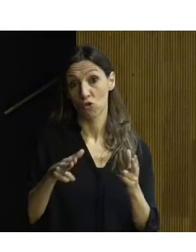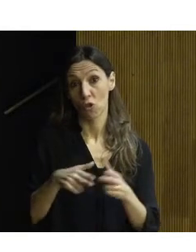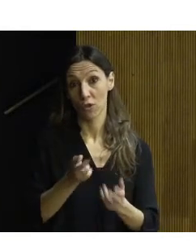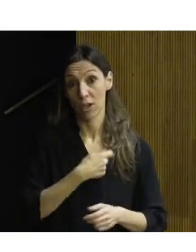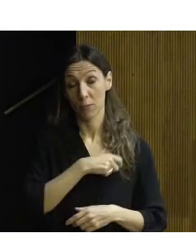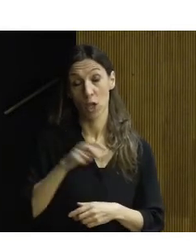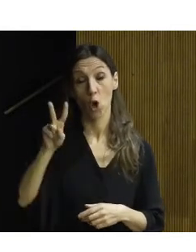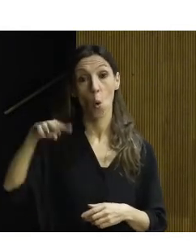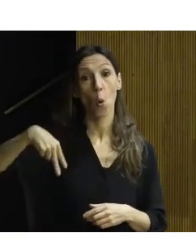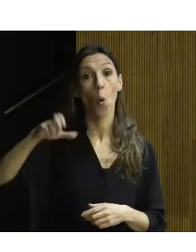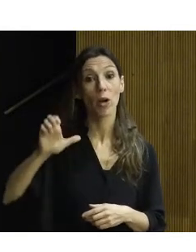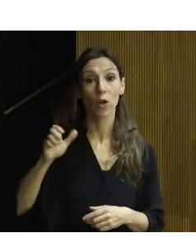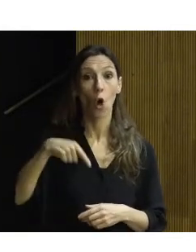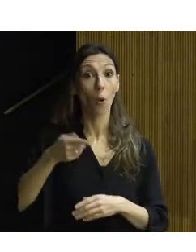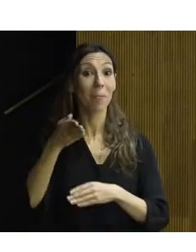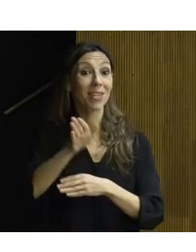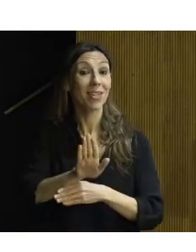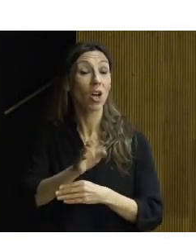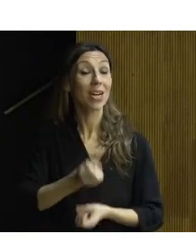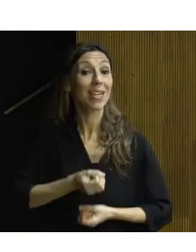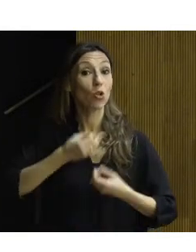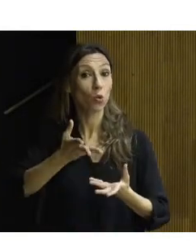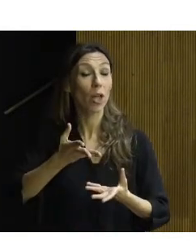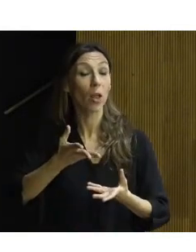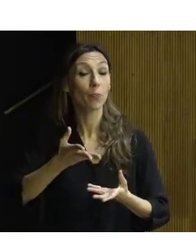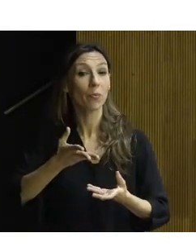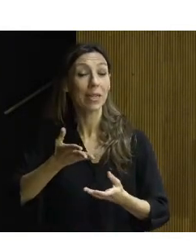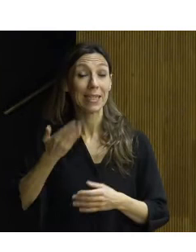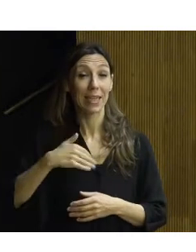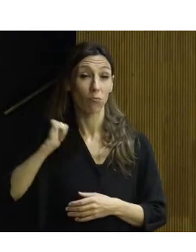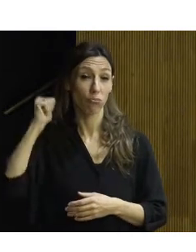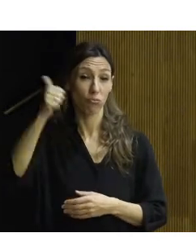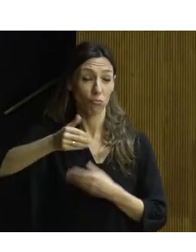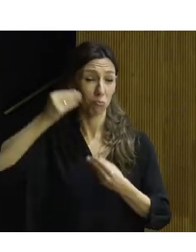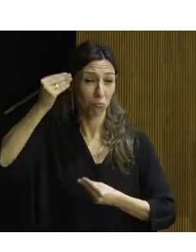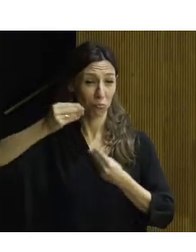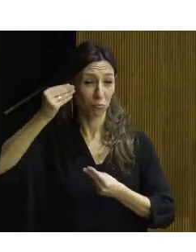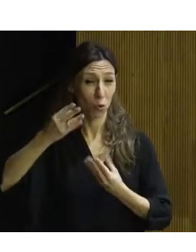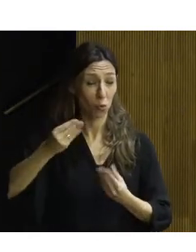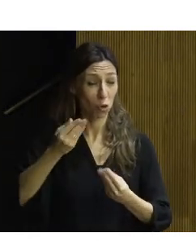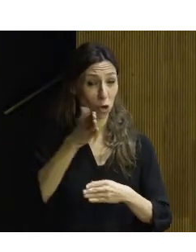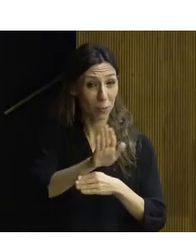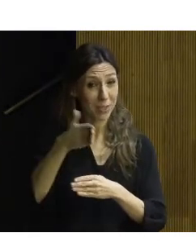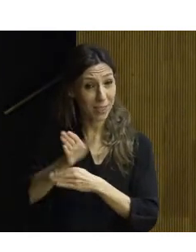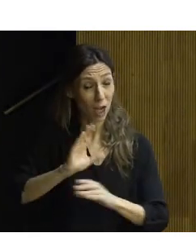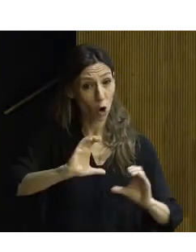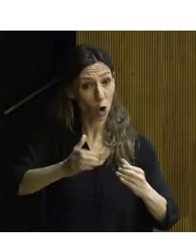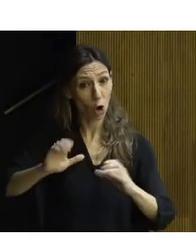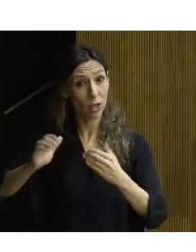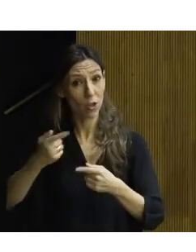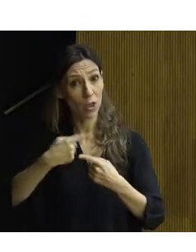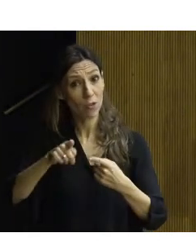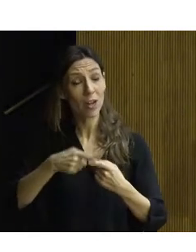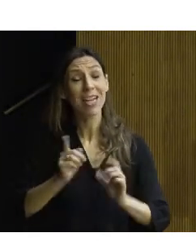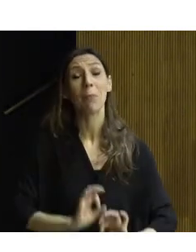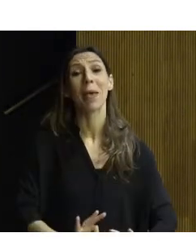presentamos hoy aquí es el resultado de las deliberaciones que durante varios años hemos llevado a cabo muchos representantes de diferentes colectivos especializados